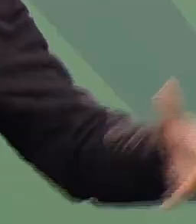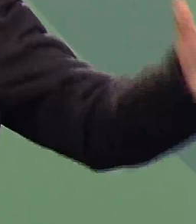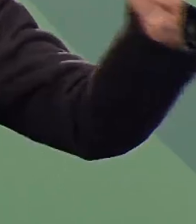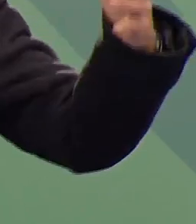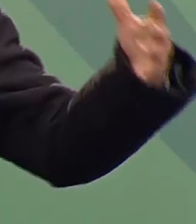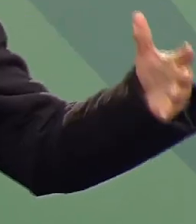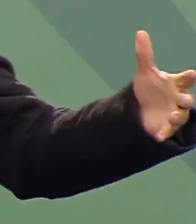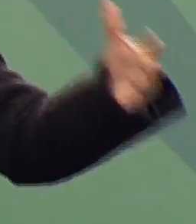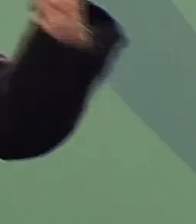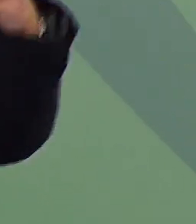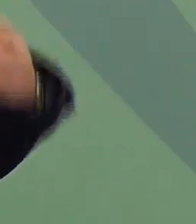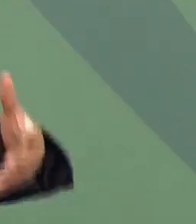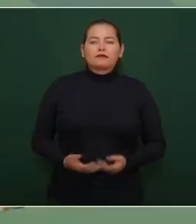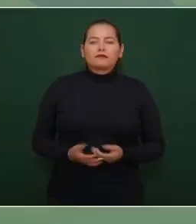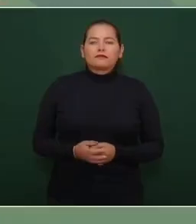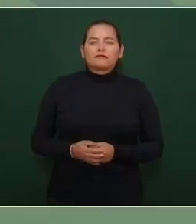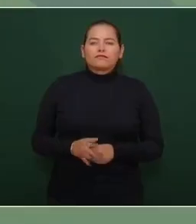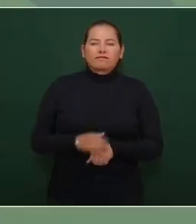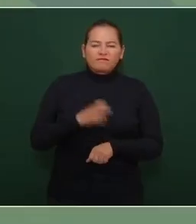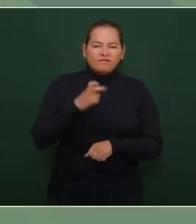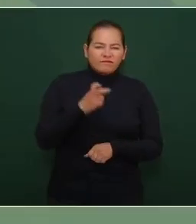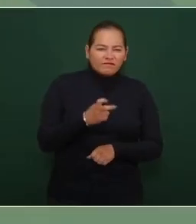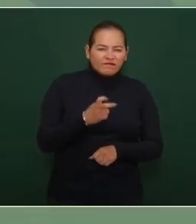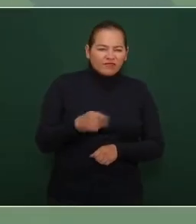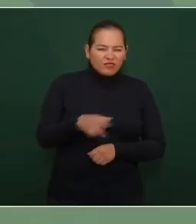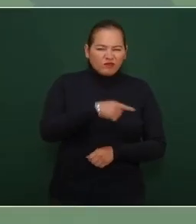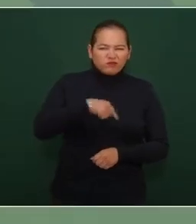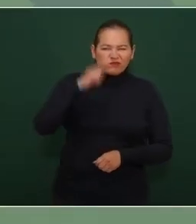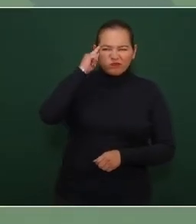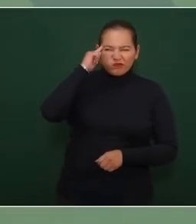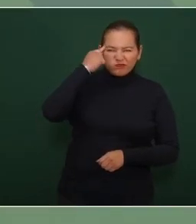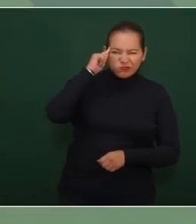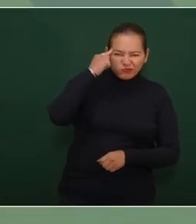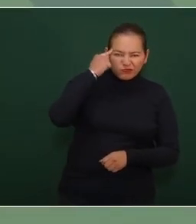Por eso están enojados y las campañas